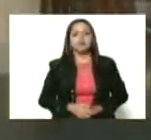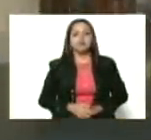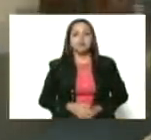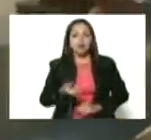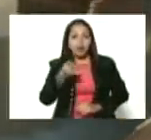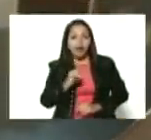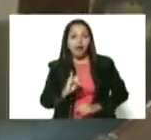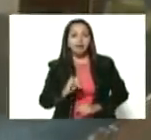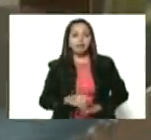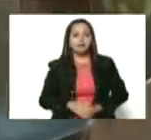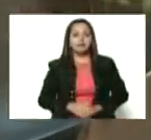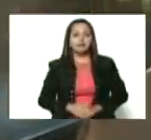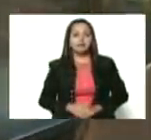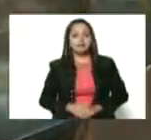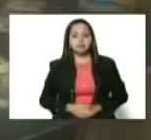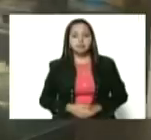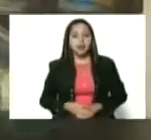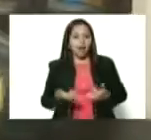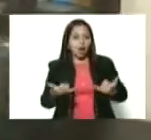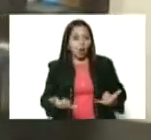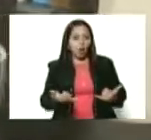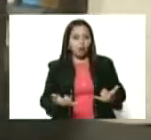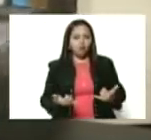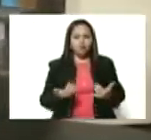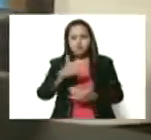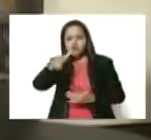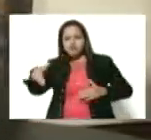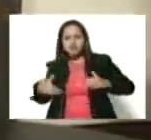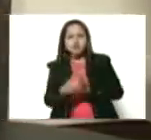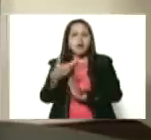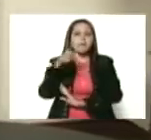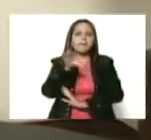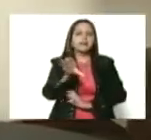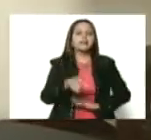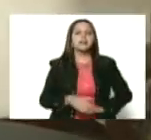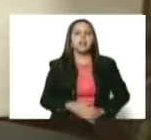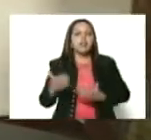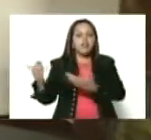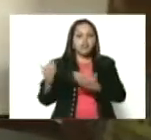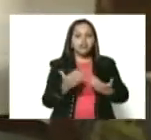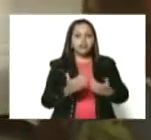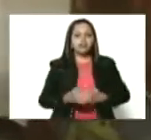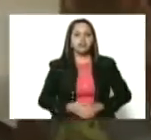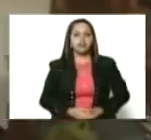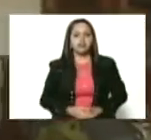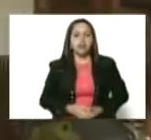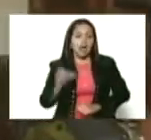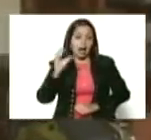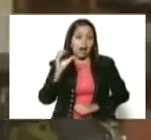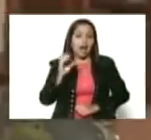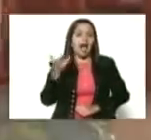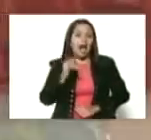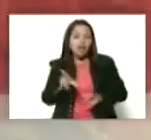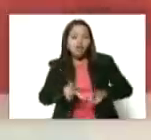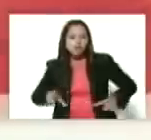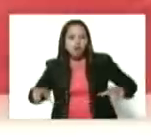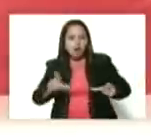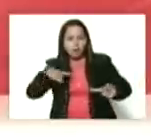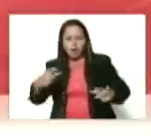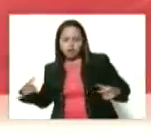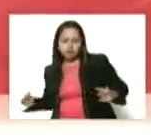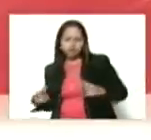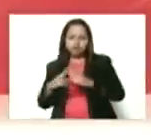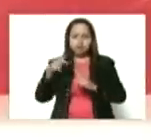en estos momentos a lo largo y ancho de nuestra patria. Y cuando vengan a Caracas, tengan un sitio donde